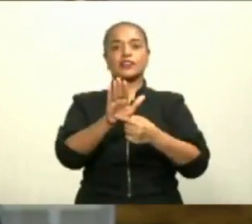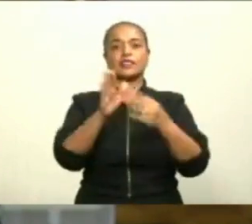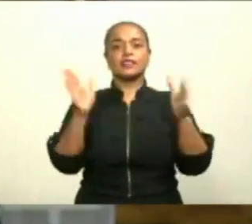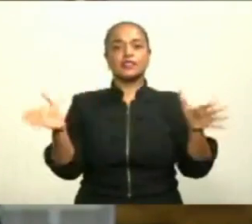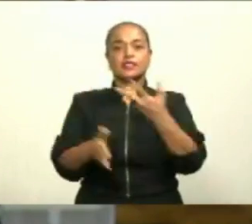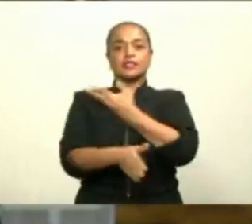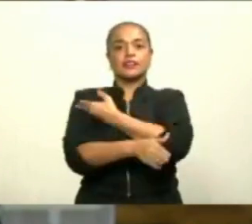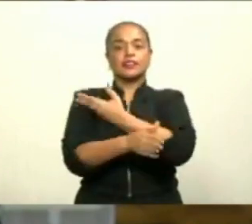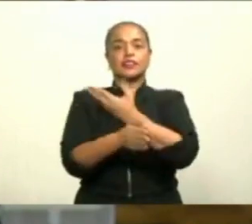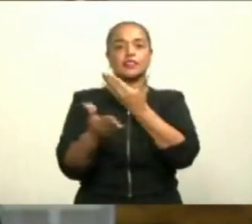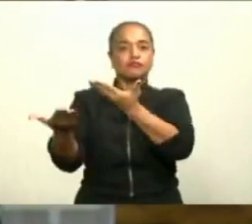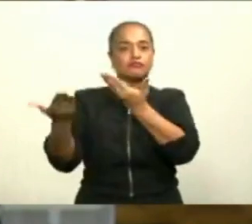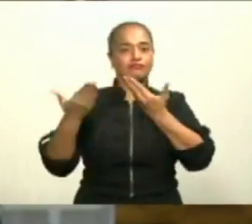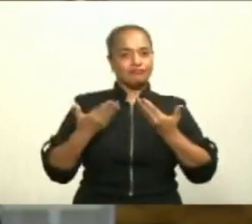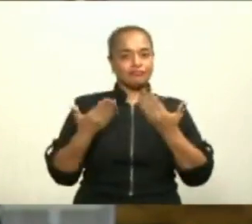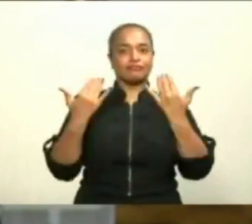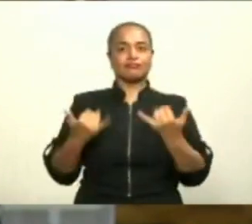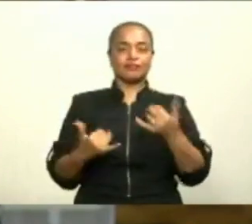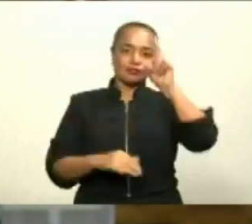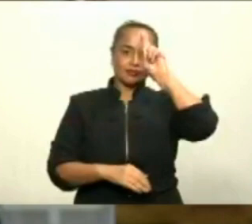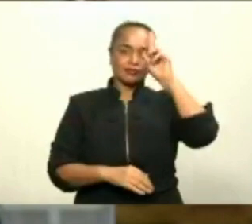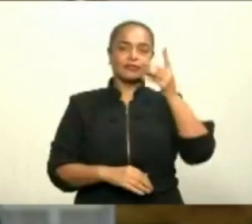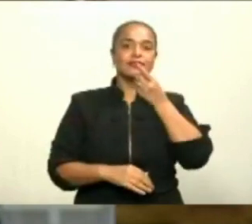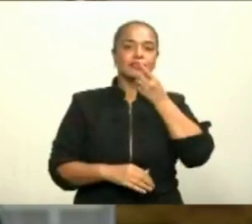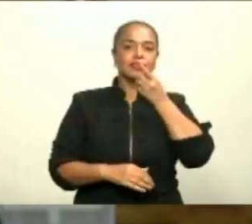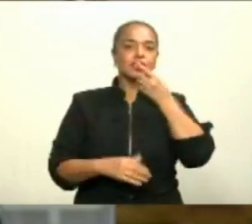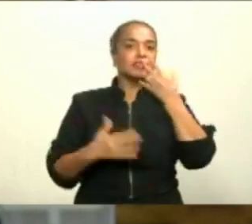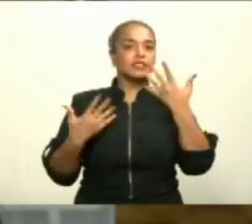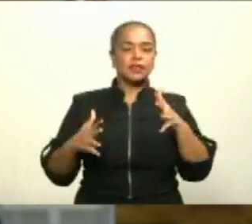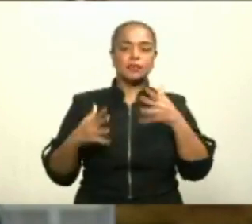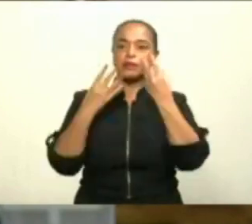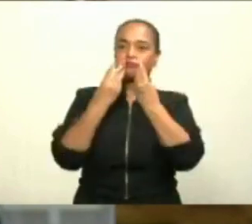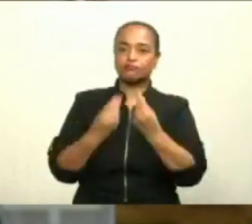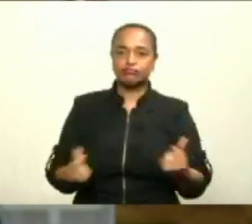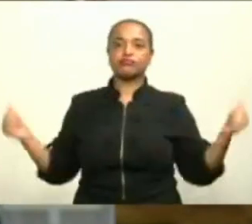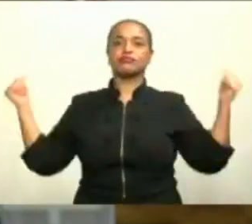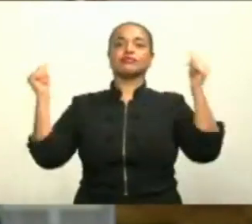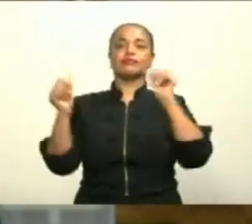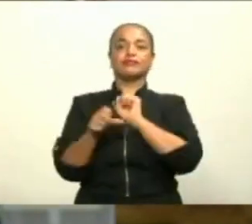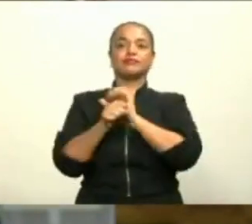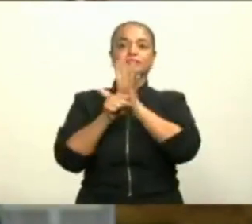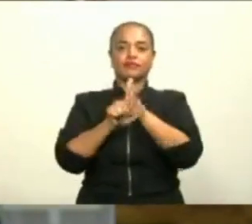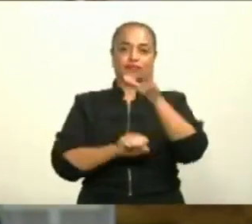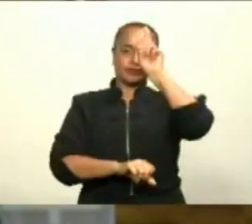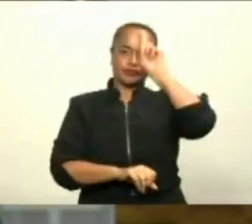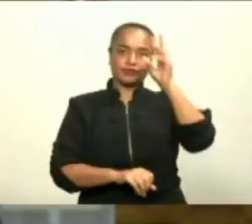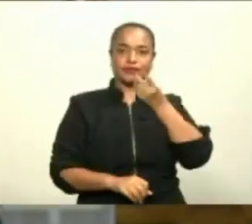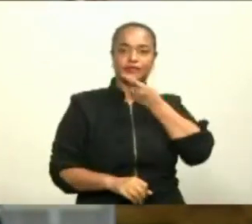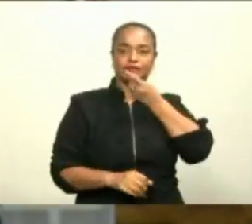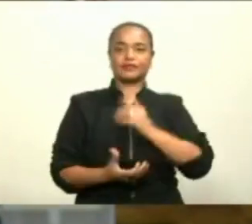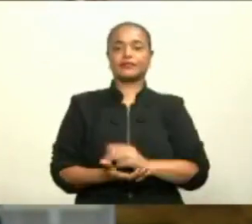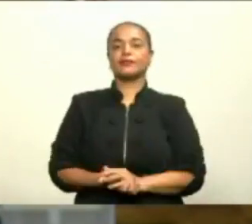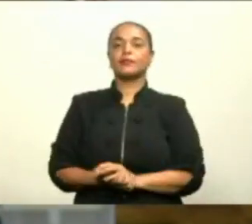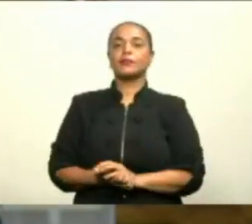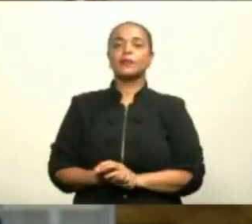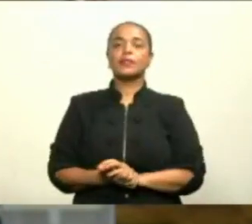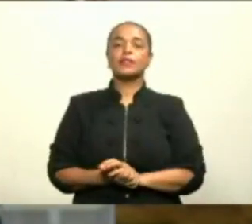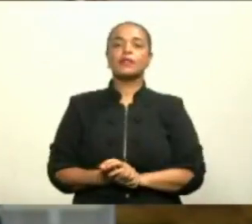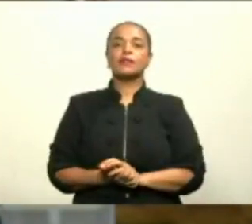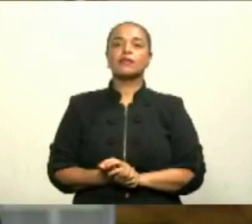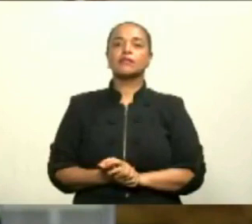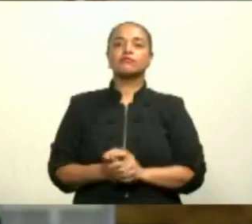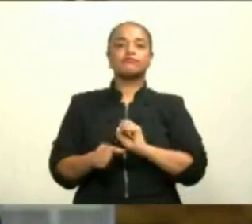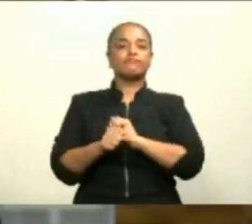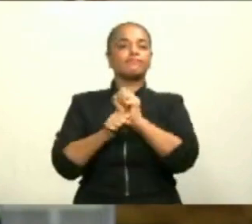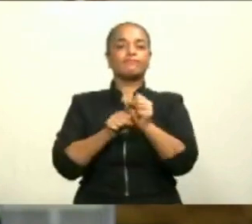y nos encamina hacia la erradicación del COVID-19 en la República Dominicana. La pandemia